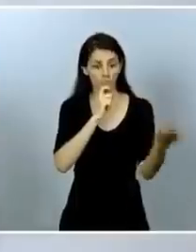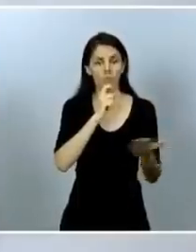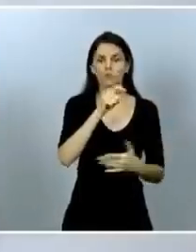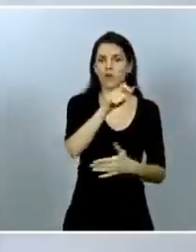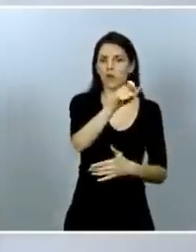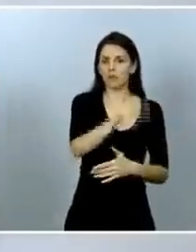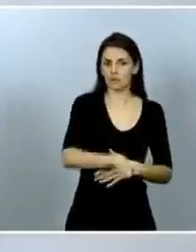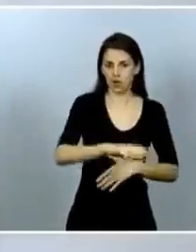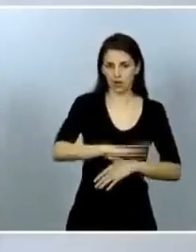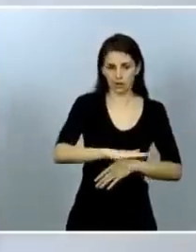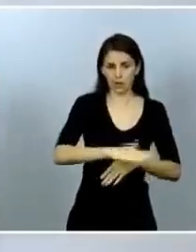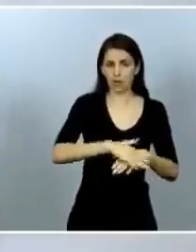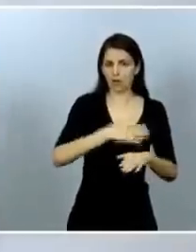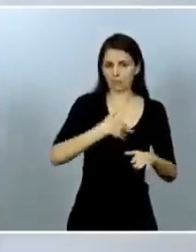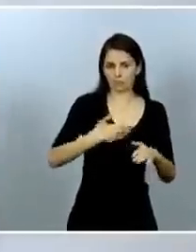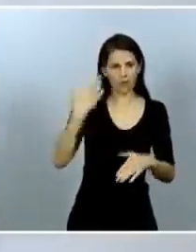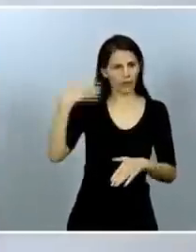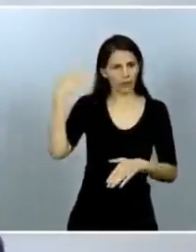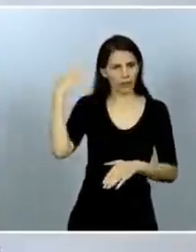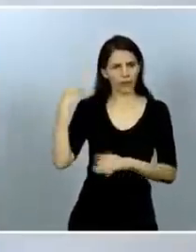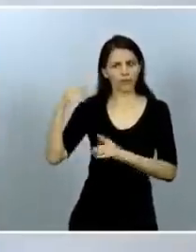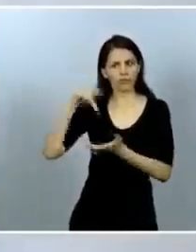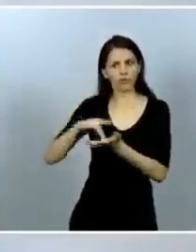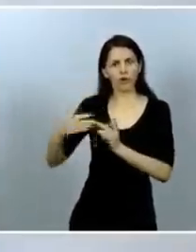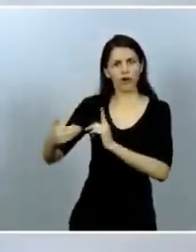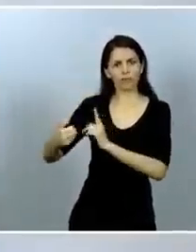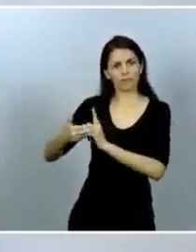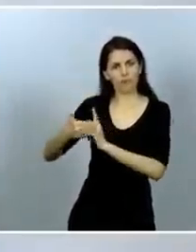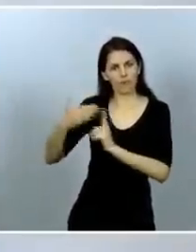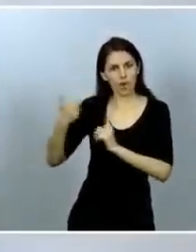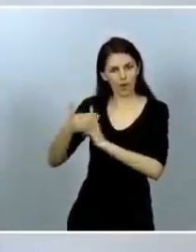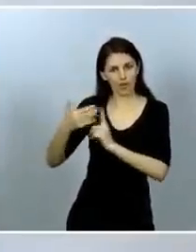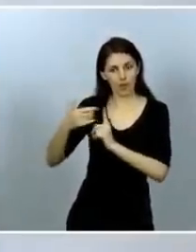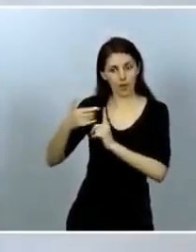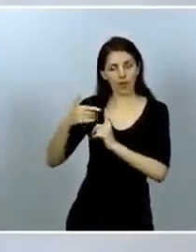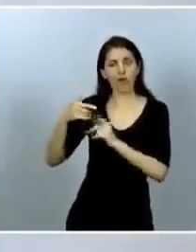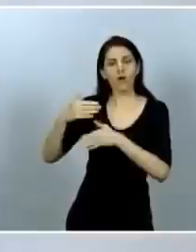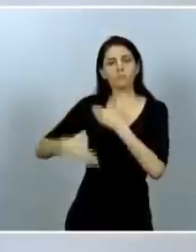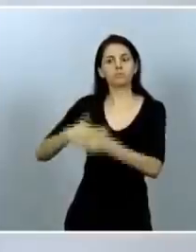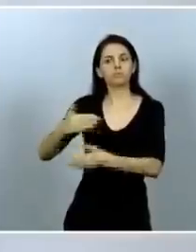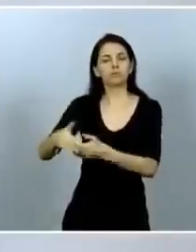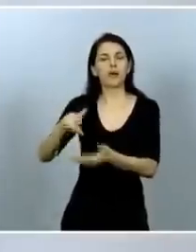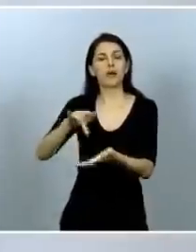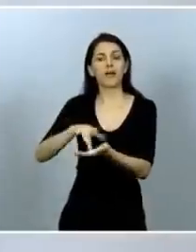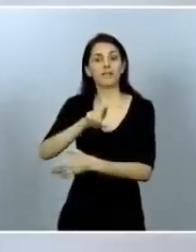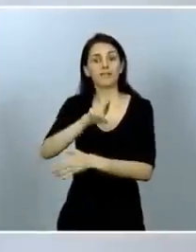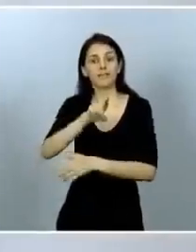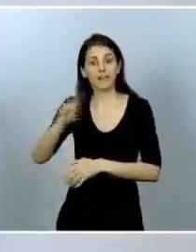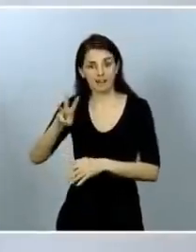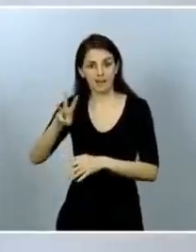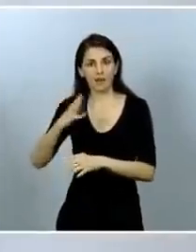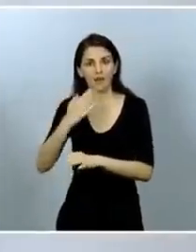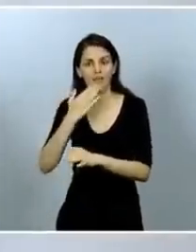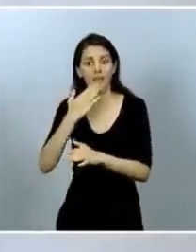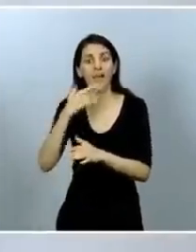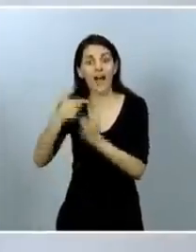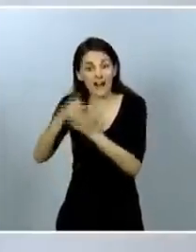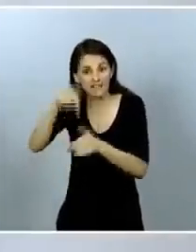fue víctima en su infancia o en su adolescencia de violencia cumpla los 13 años, porque lo que ocurría es que muchos